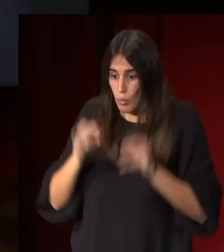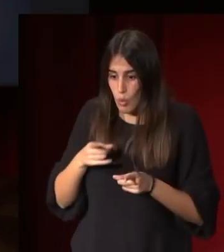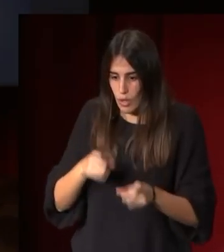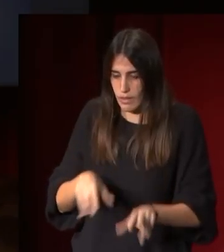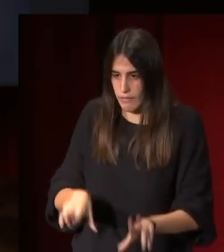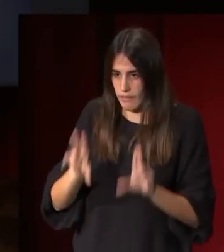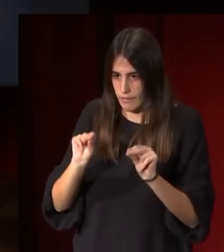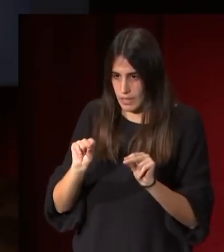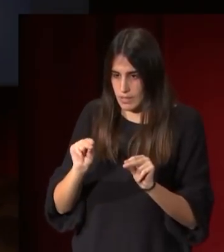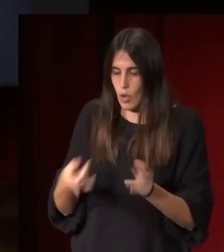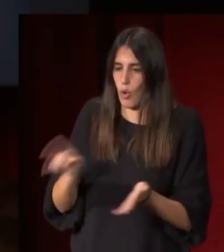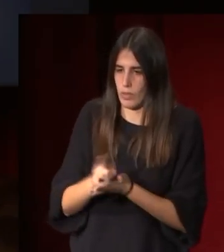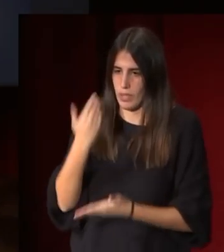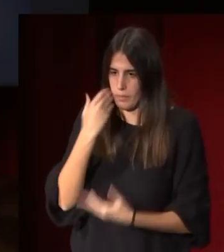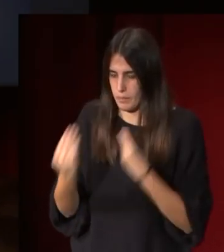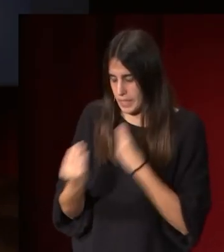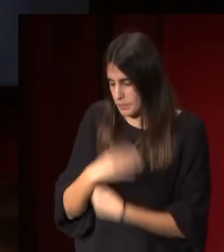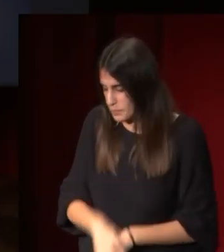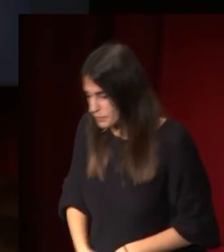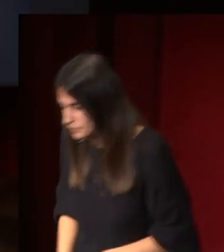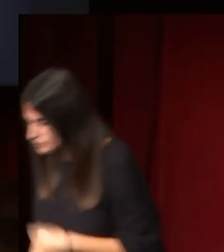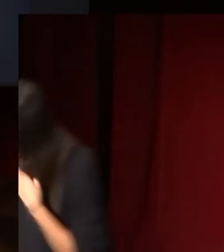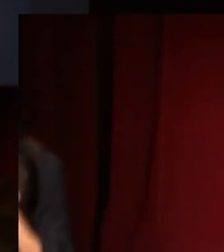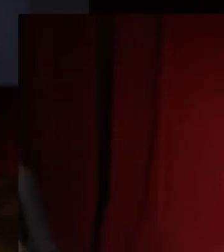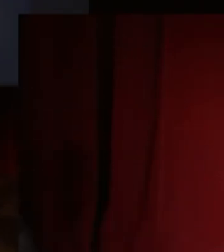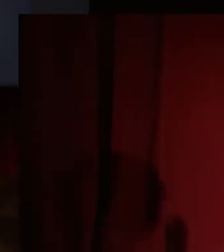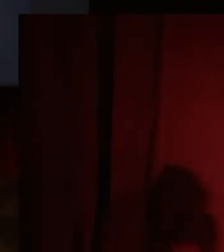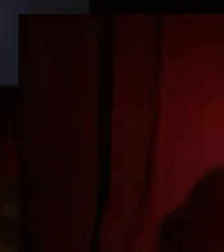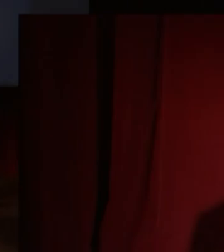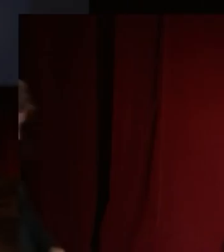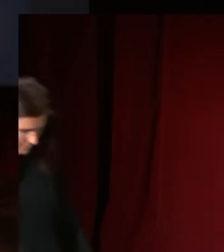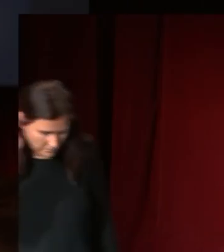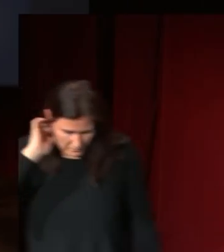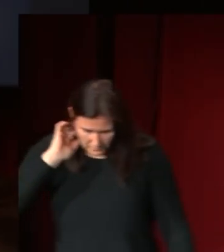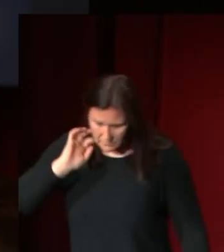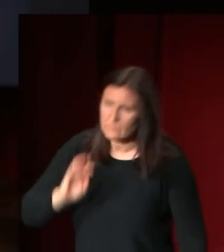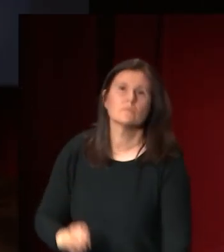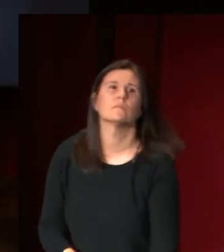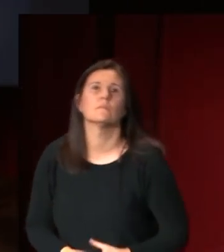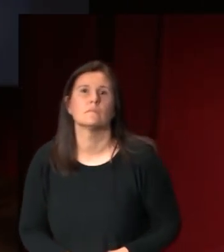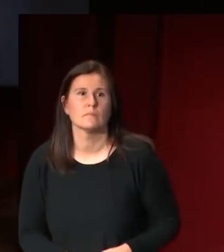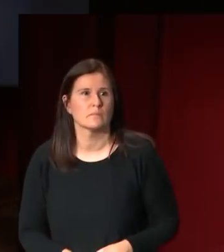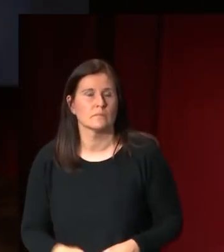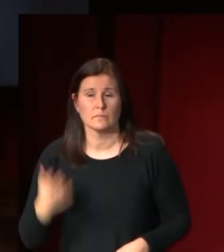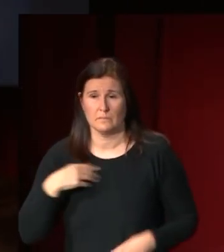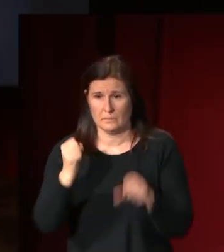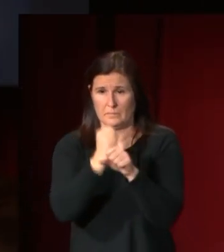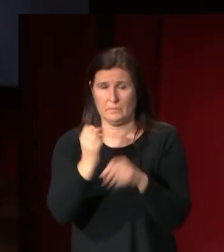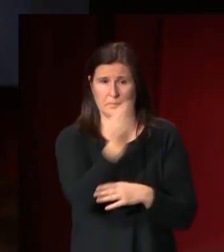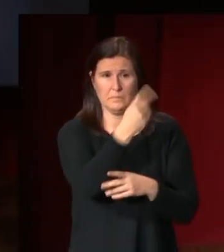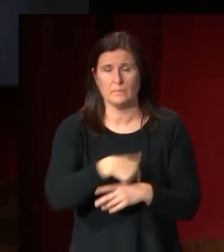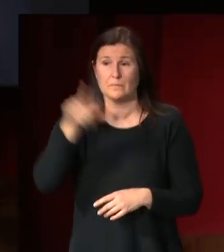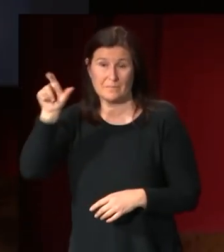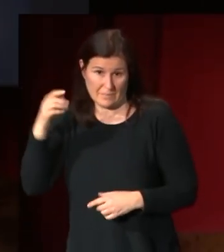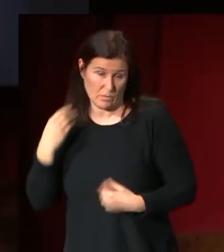podrá recuperarla en esta en esta obra del joven encontramos